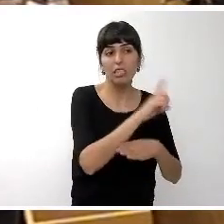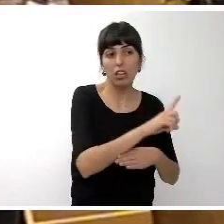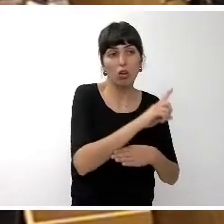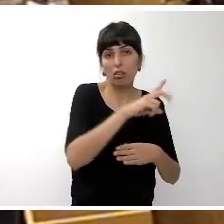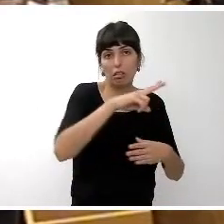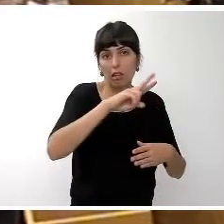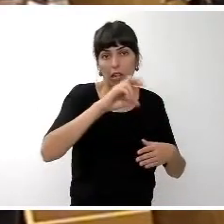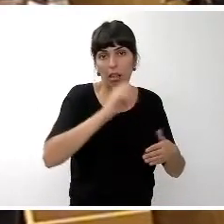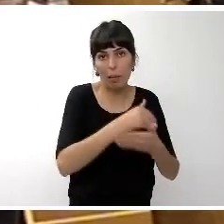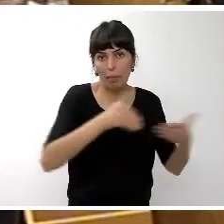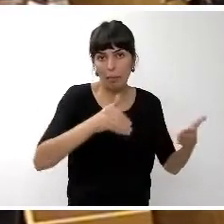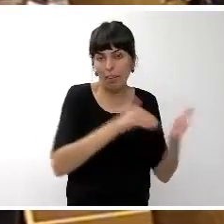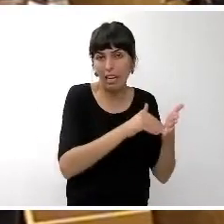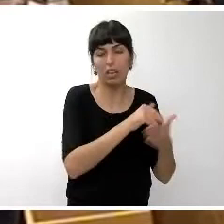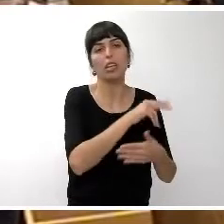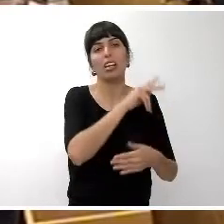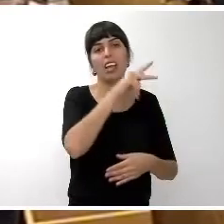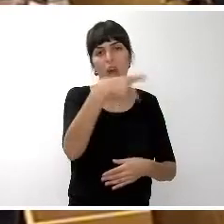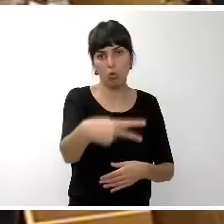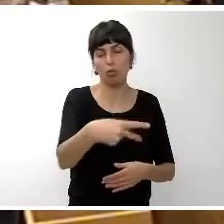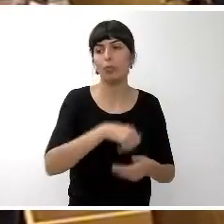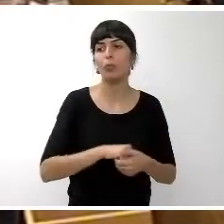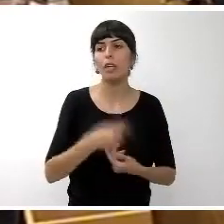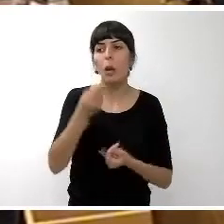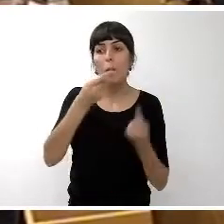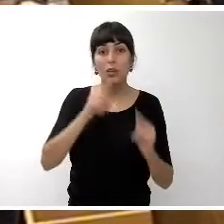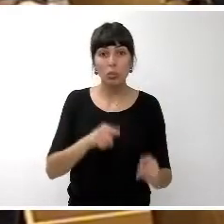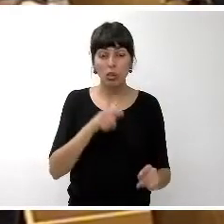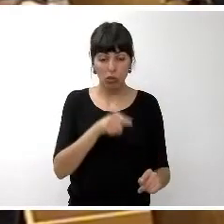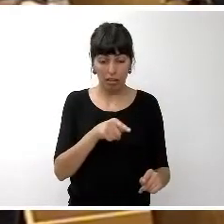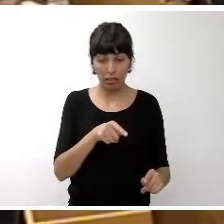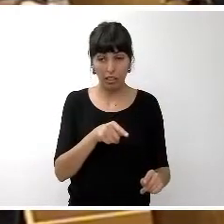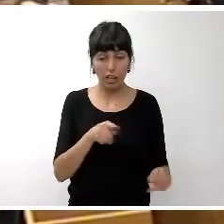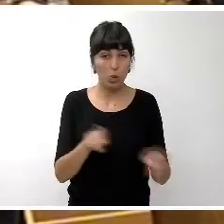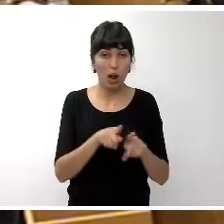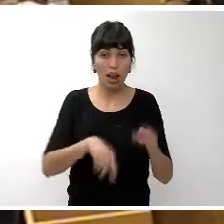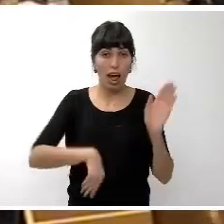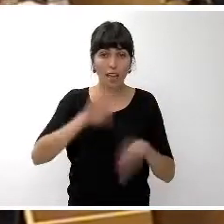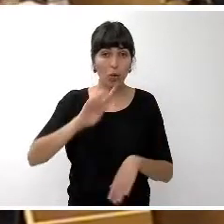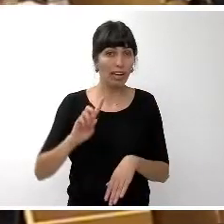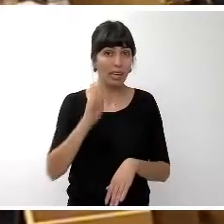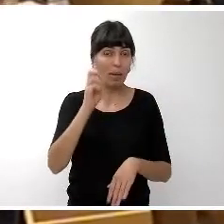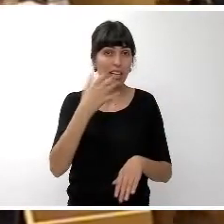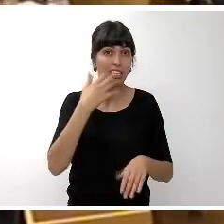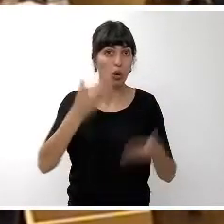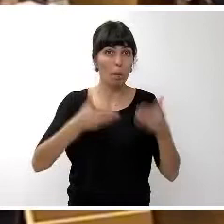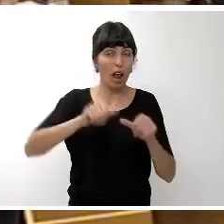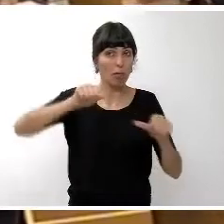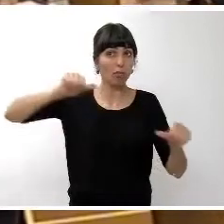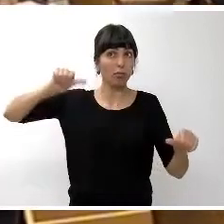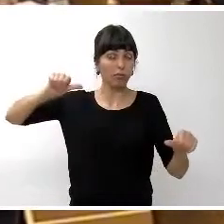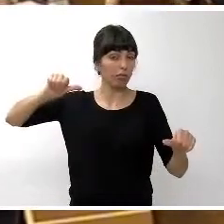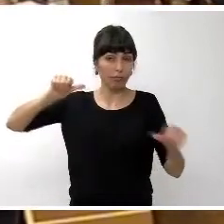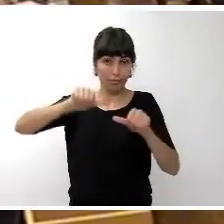presupuesto para 2016 de esta corporación será el más alto de toda la historia de esta corporación